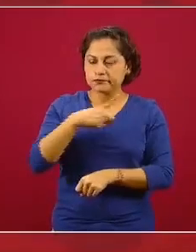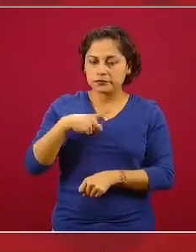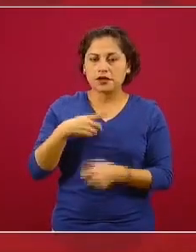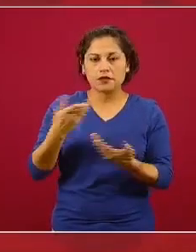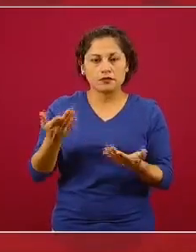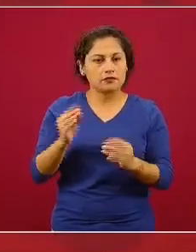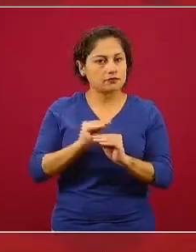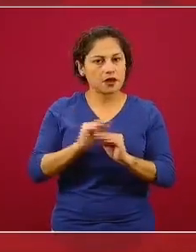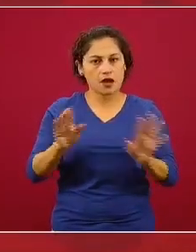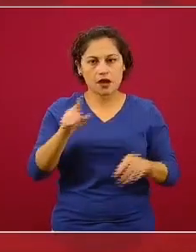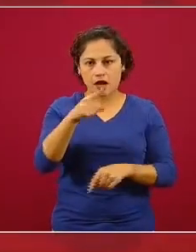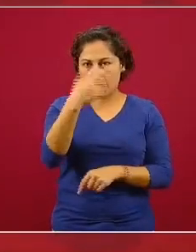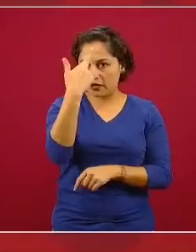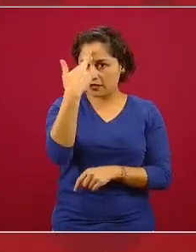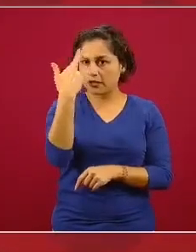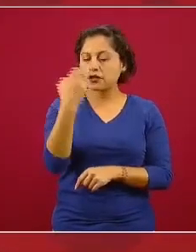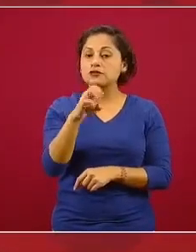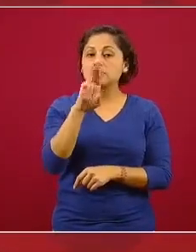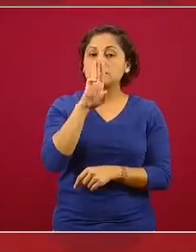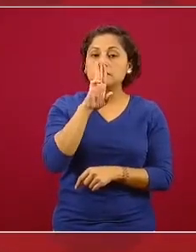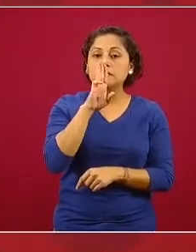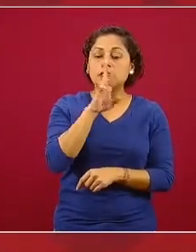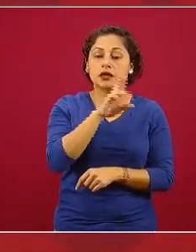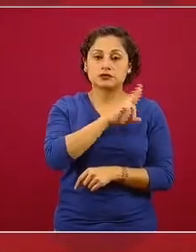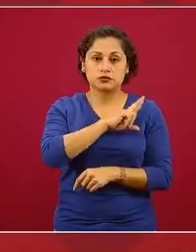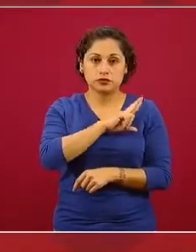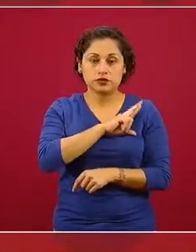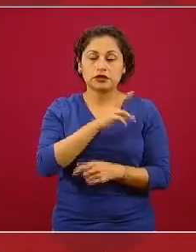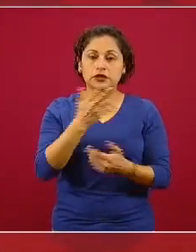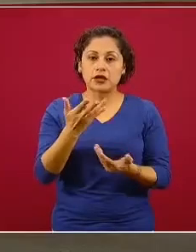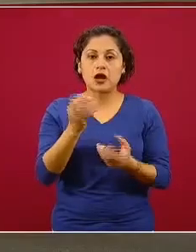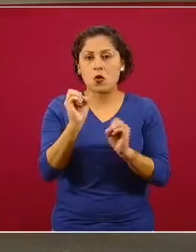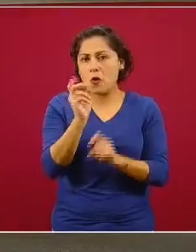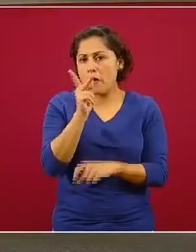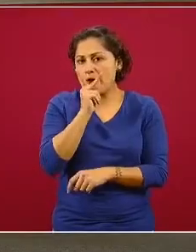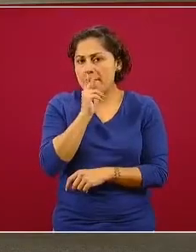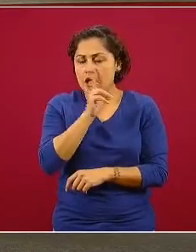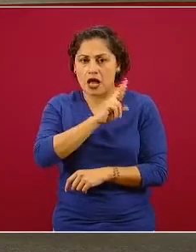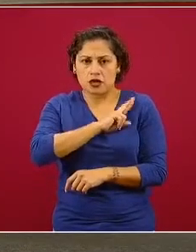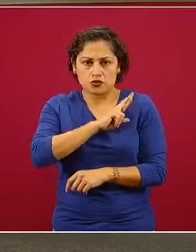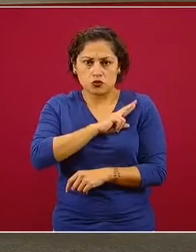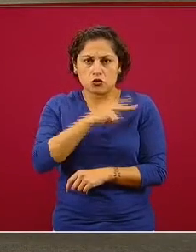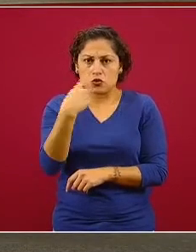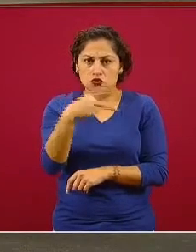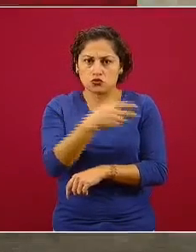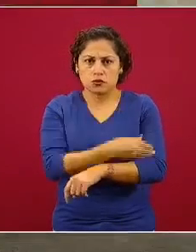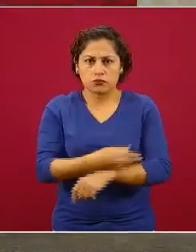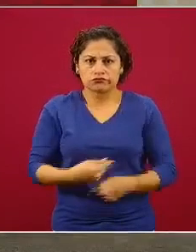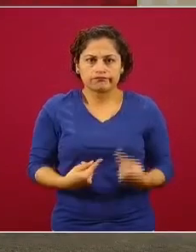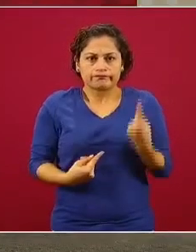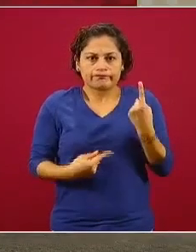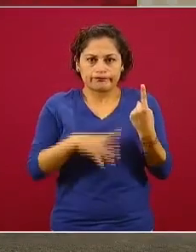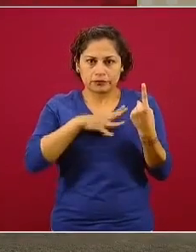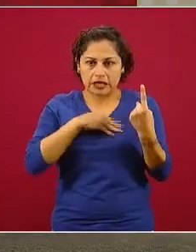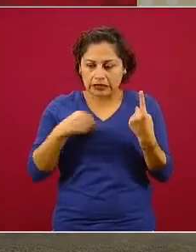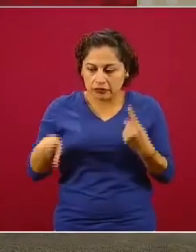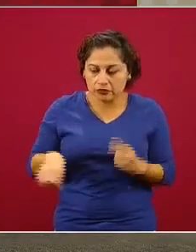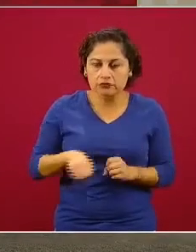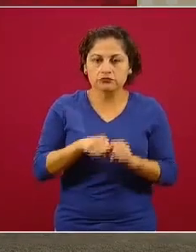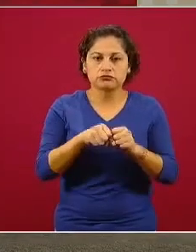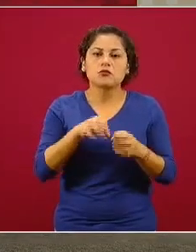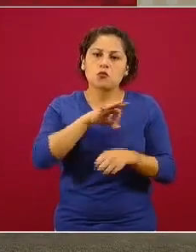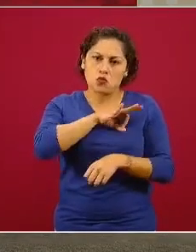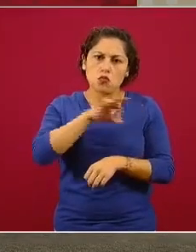soltera, una madre de un hogar monoparental o un padre, insisto, pudieran ser acompañadas de sus